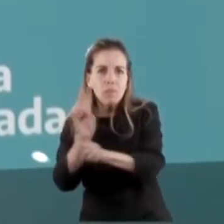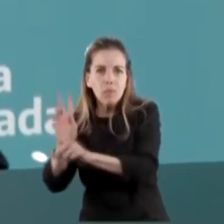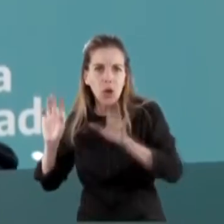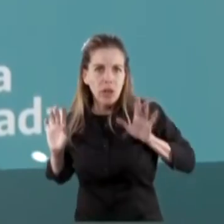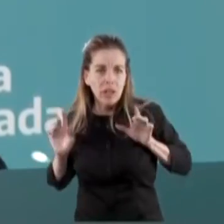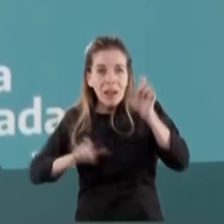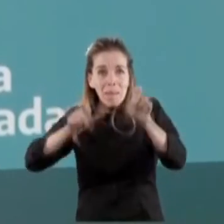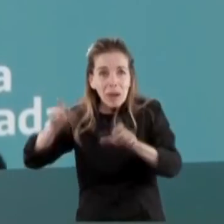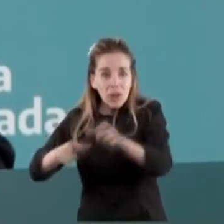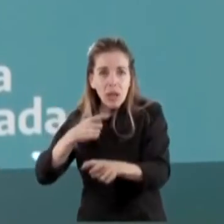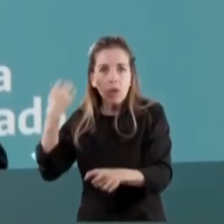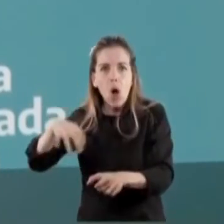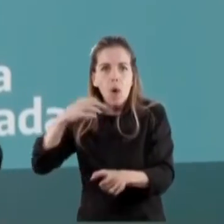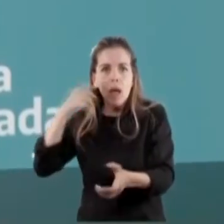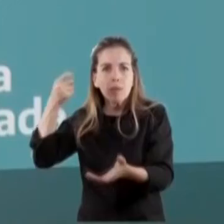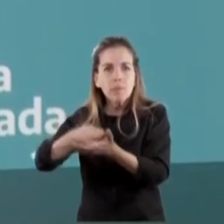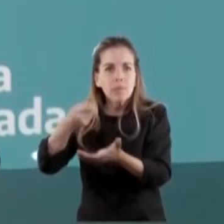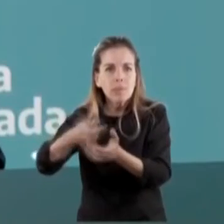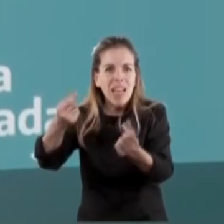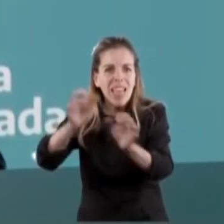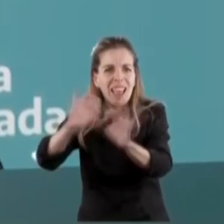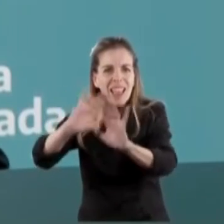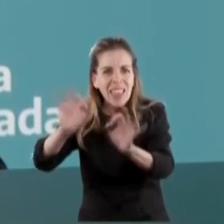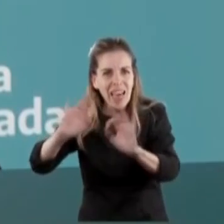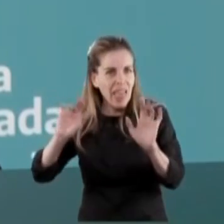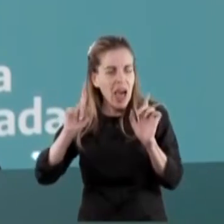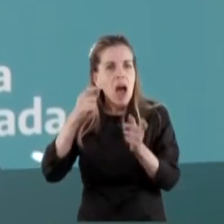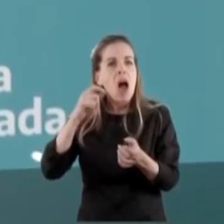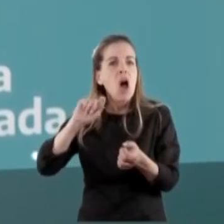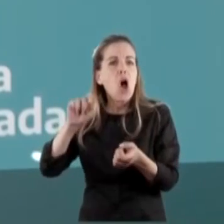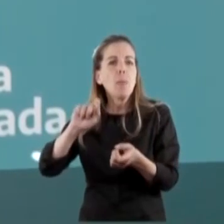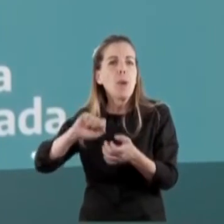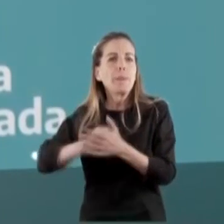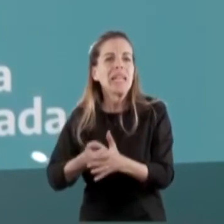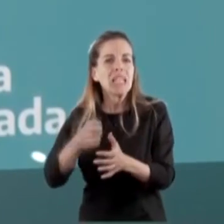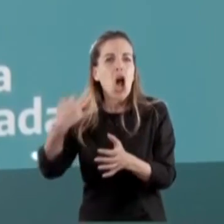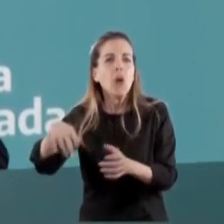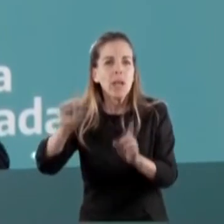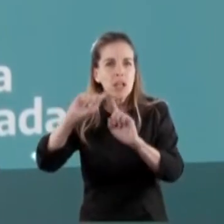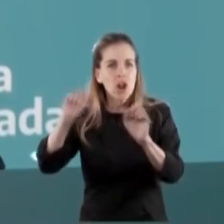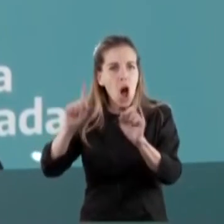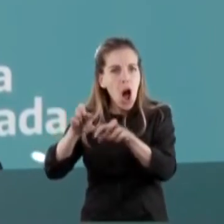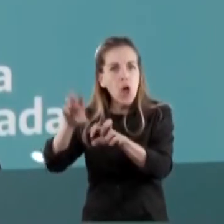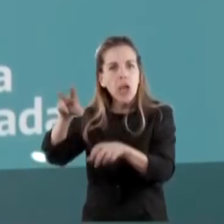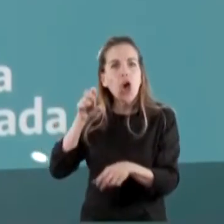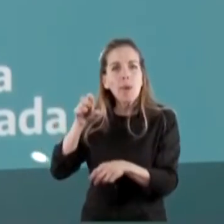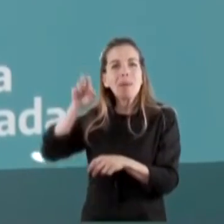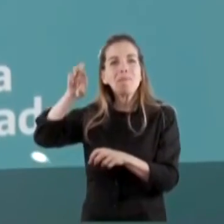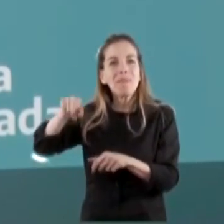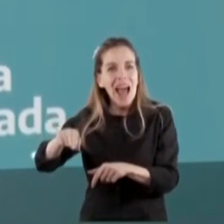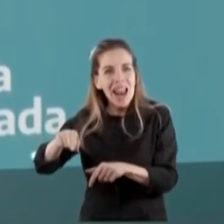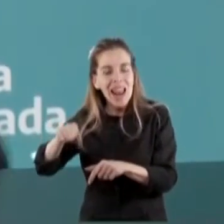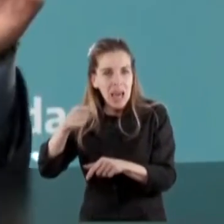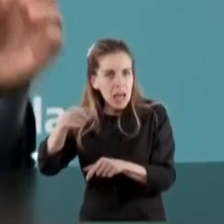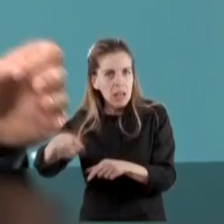obligados a poner plata, no están obligados los beneficiarios del potencial trabajo a poner plata en ningún lado,